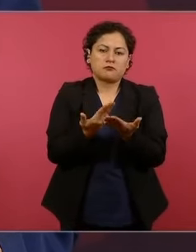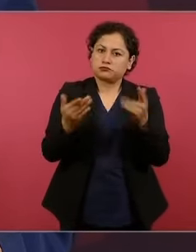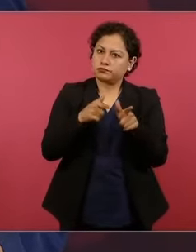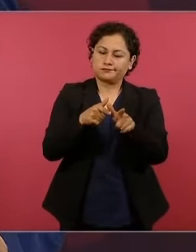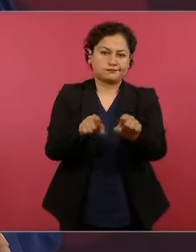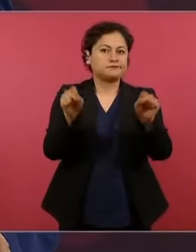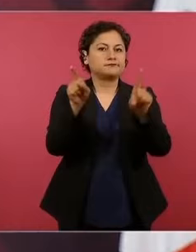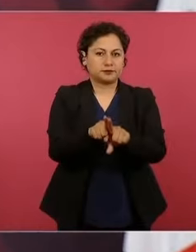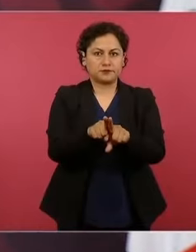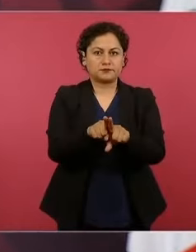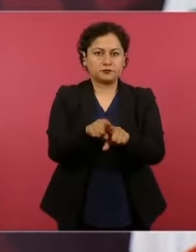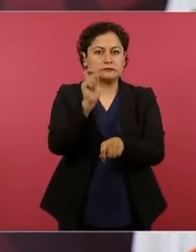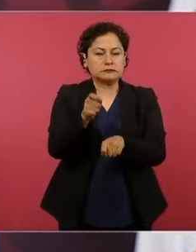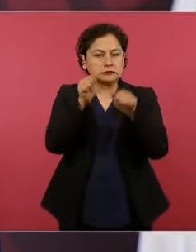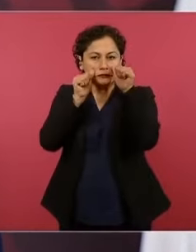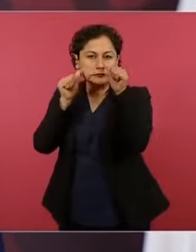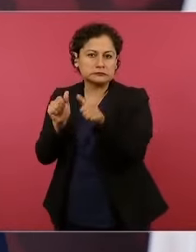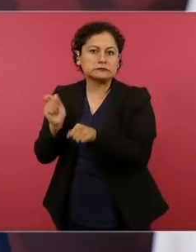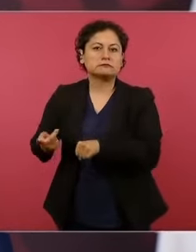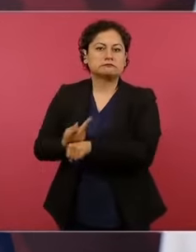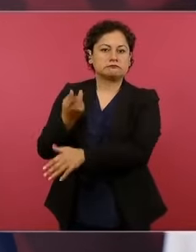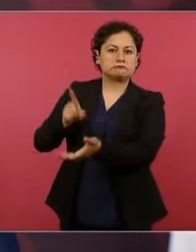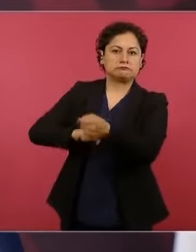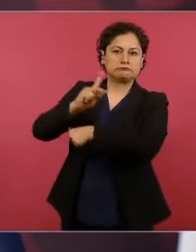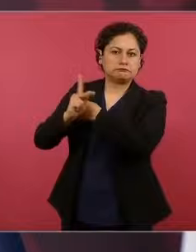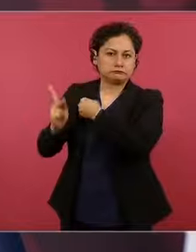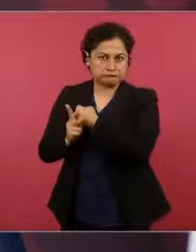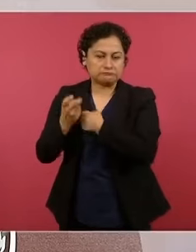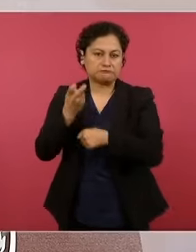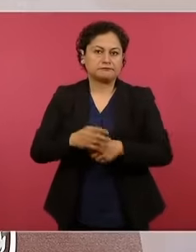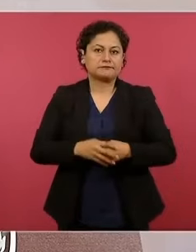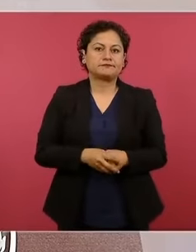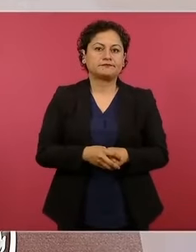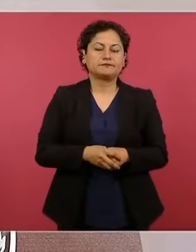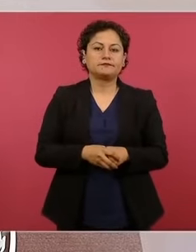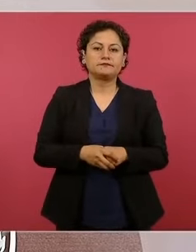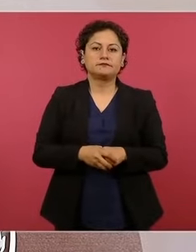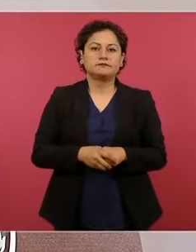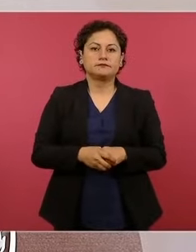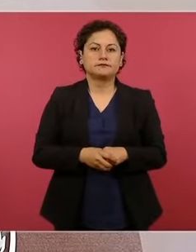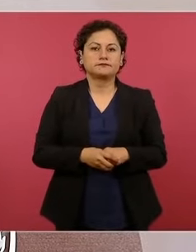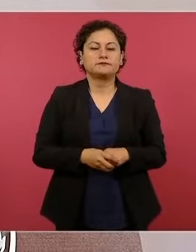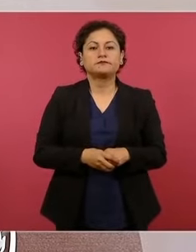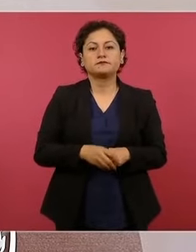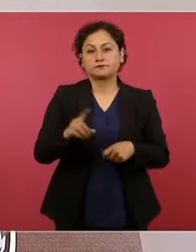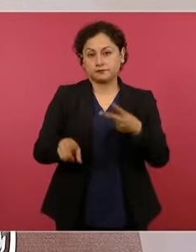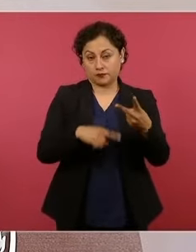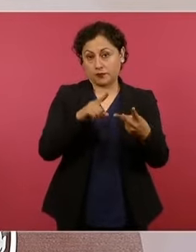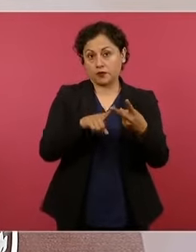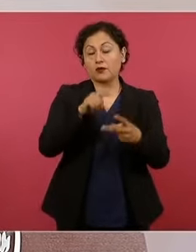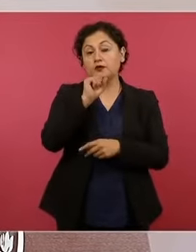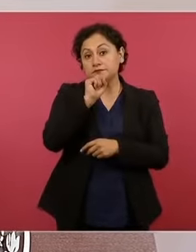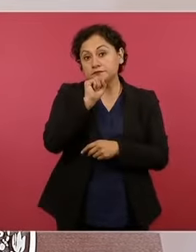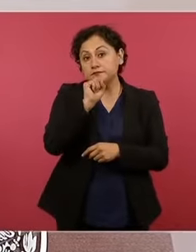causas y también ayudar